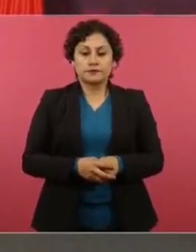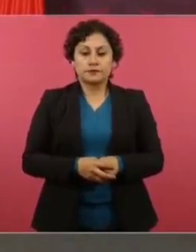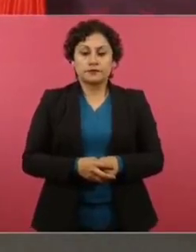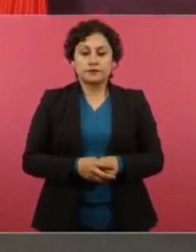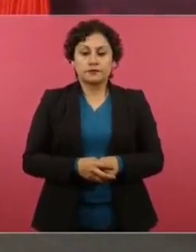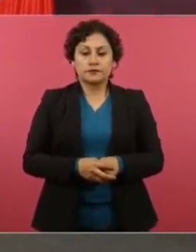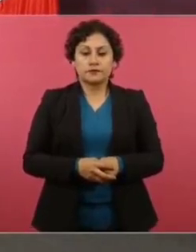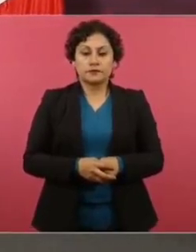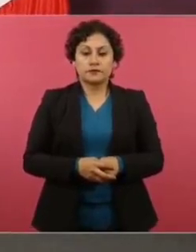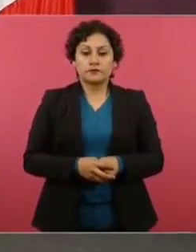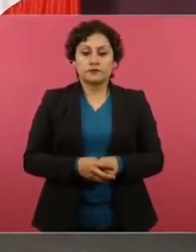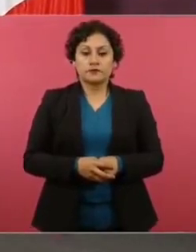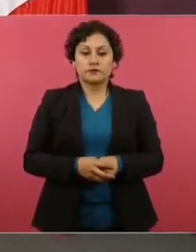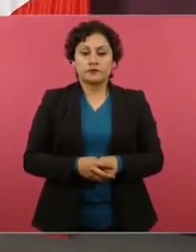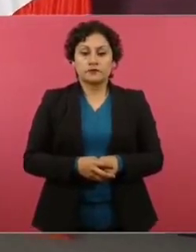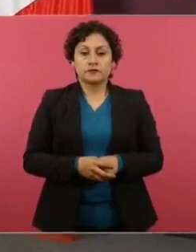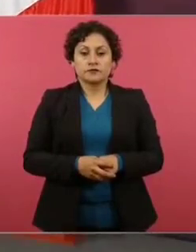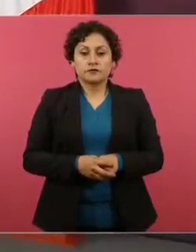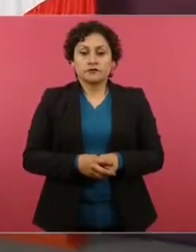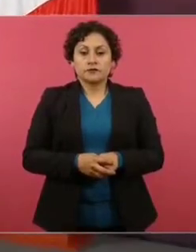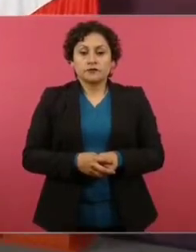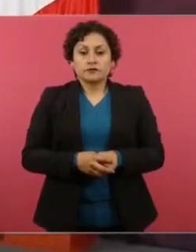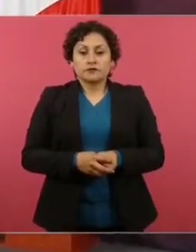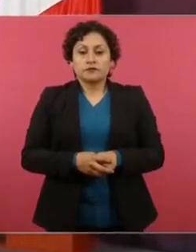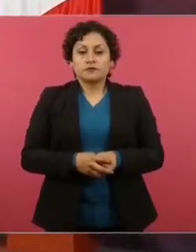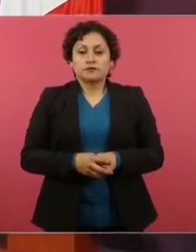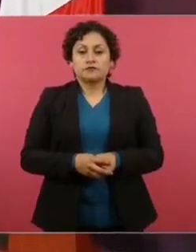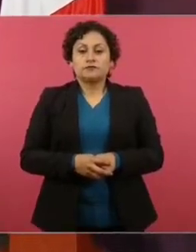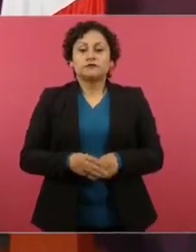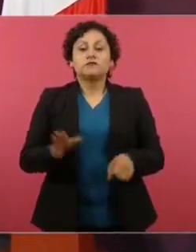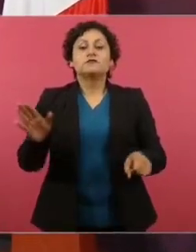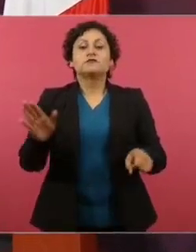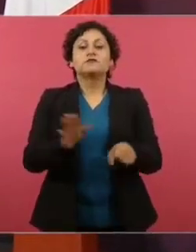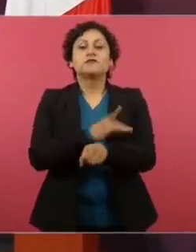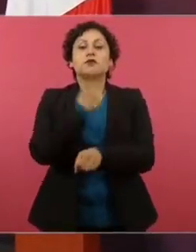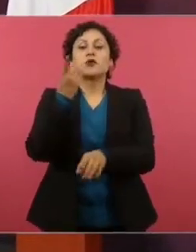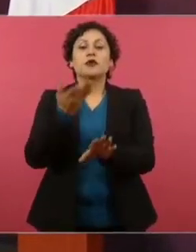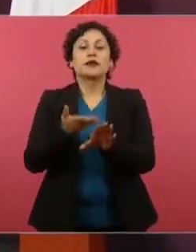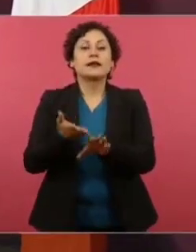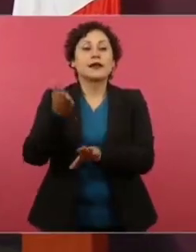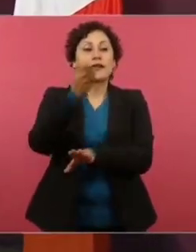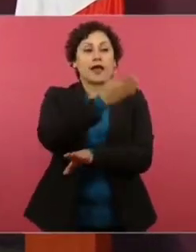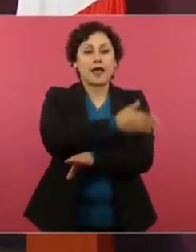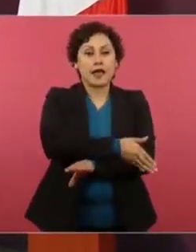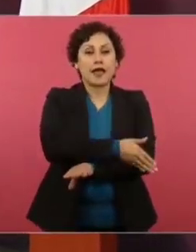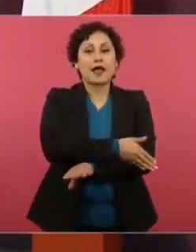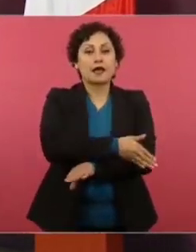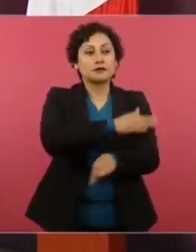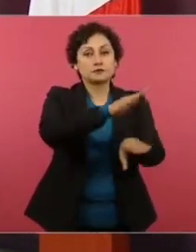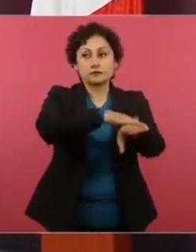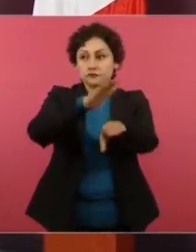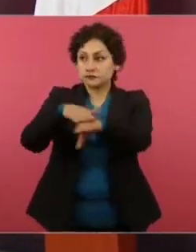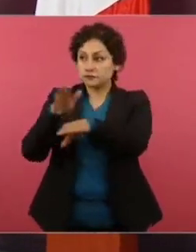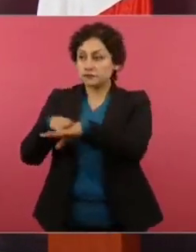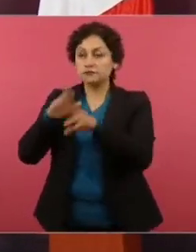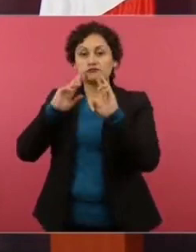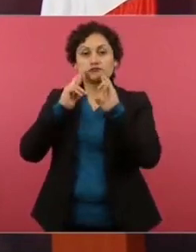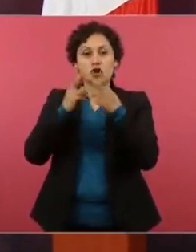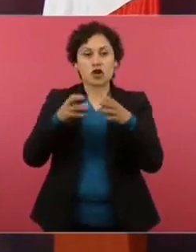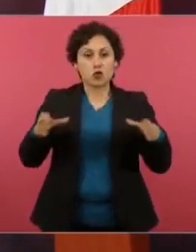nos reunimos y se suscribió un acuerdo